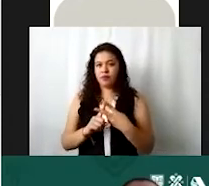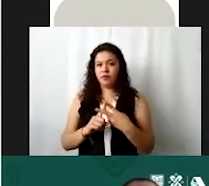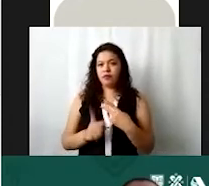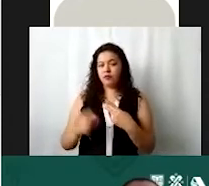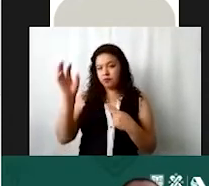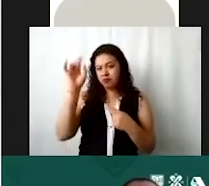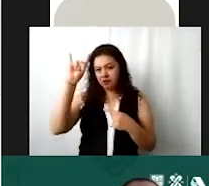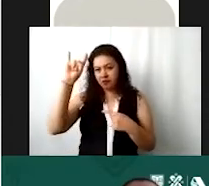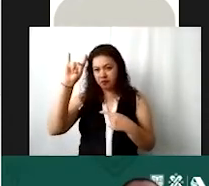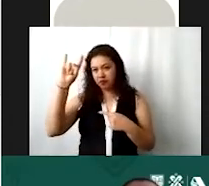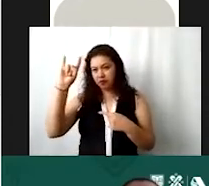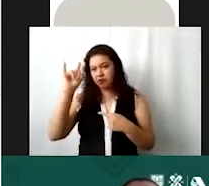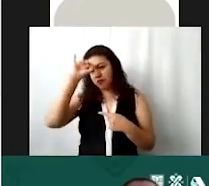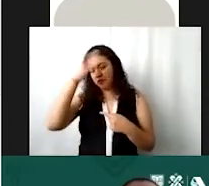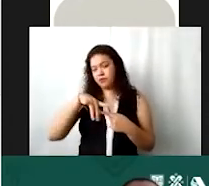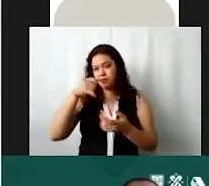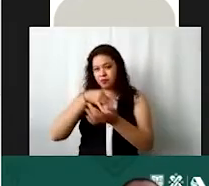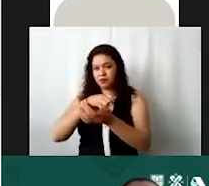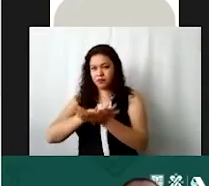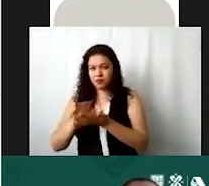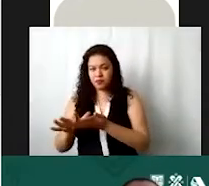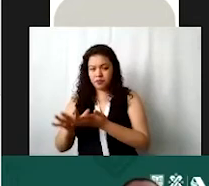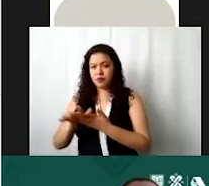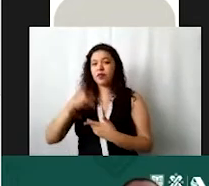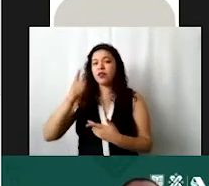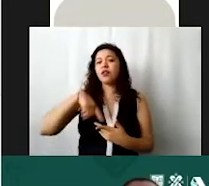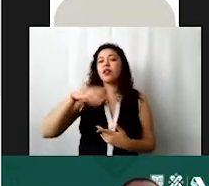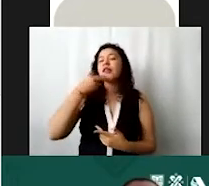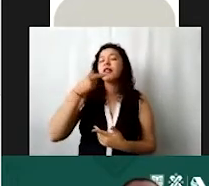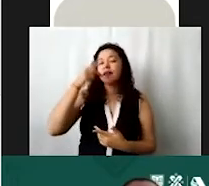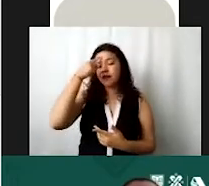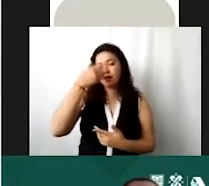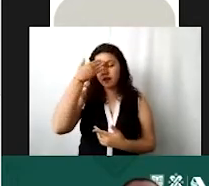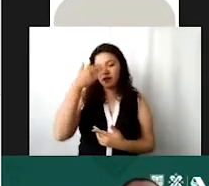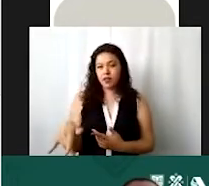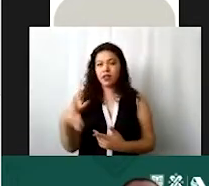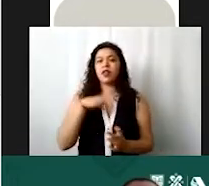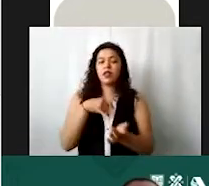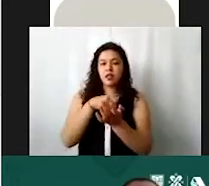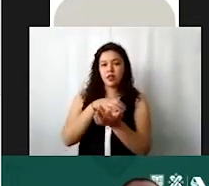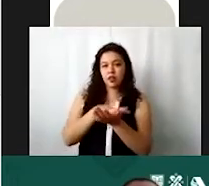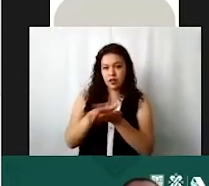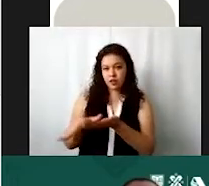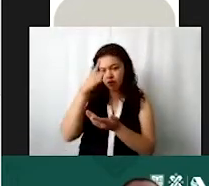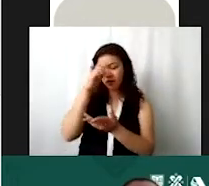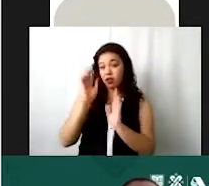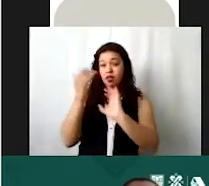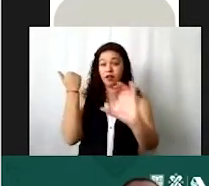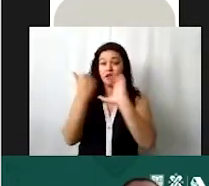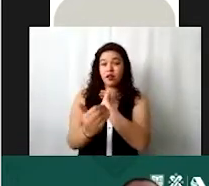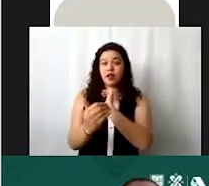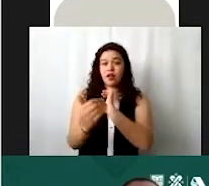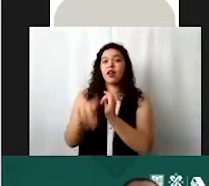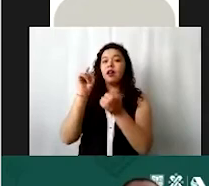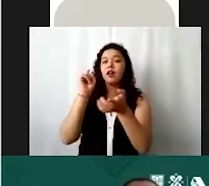que se ve aquí de la impresora es donde les va a servir para que sepan cuáles van a imprimir una vez que se envíen entonces si ustedes le dan clic